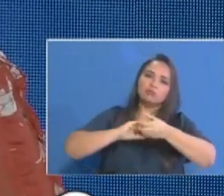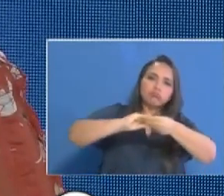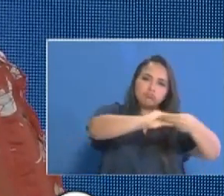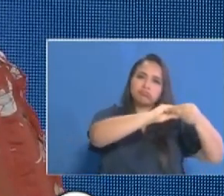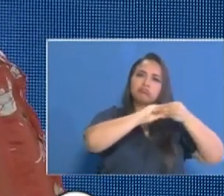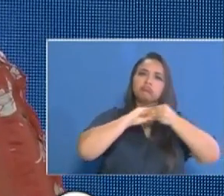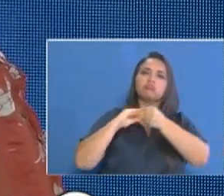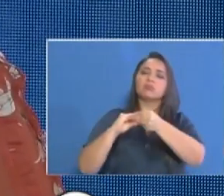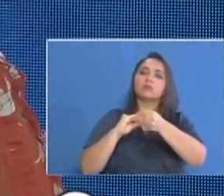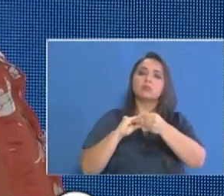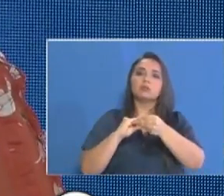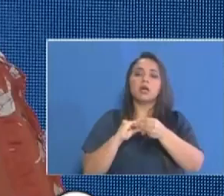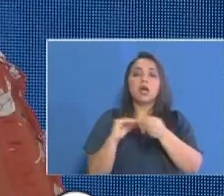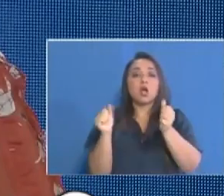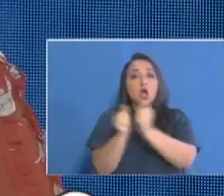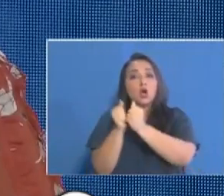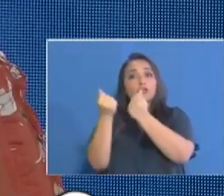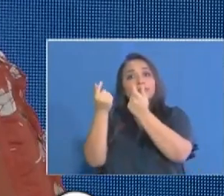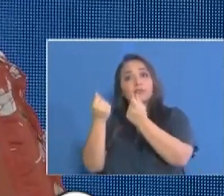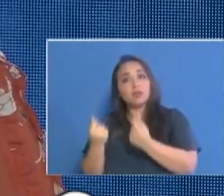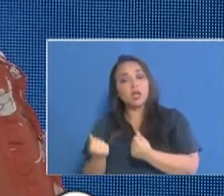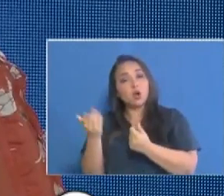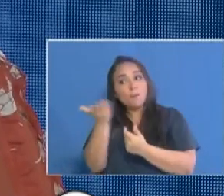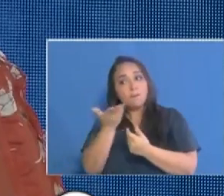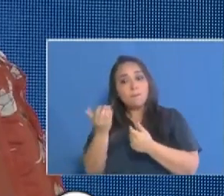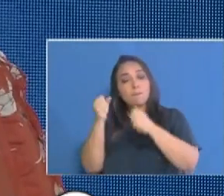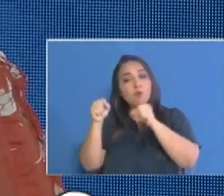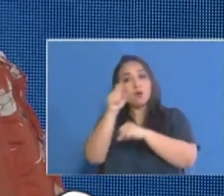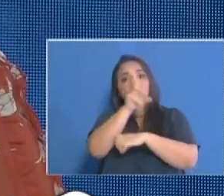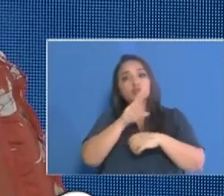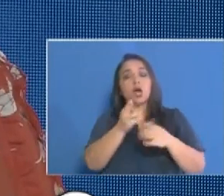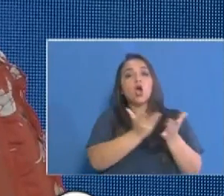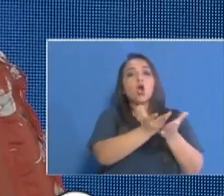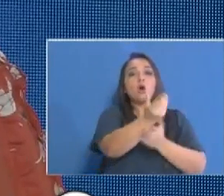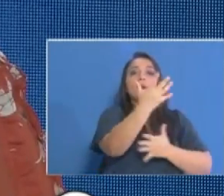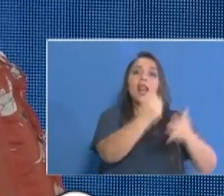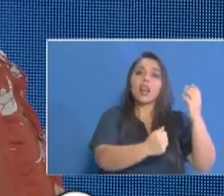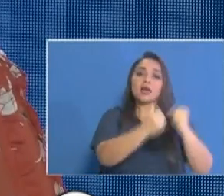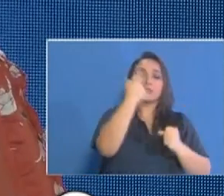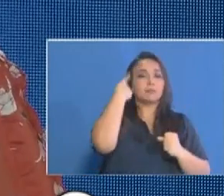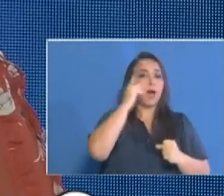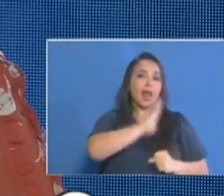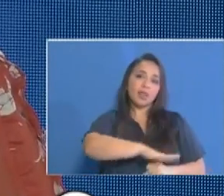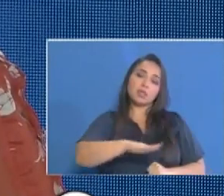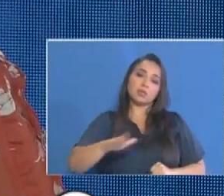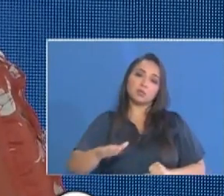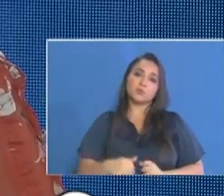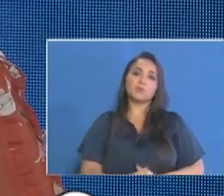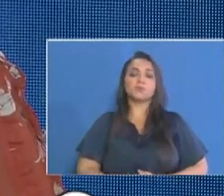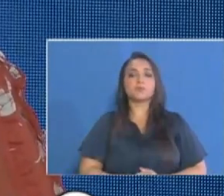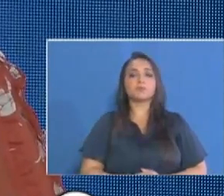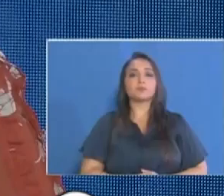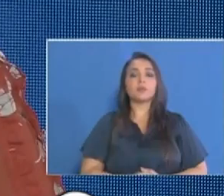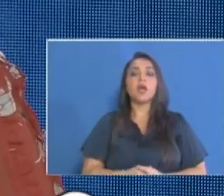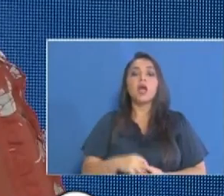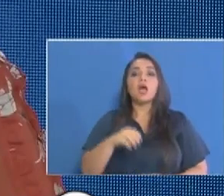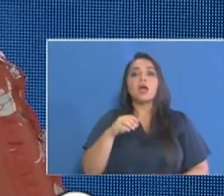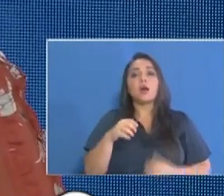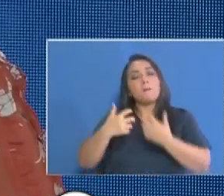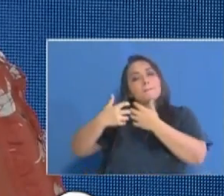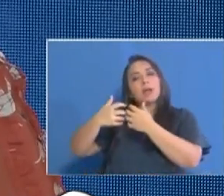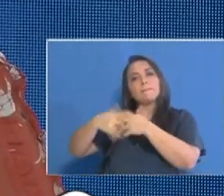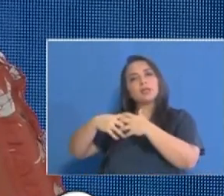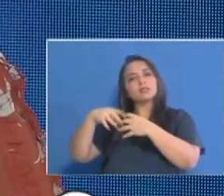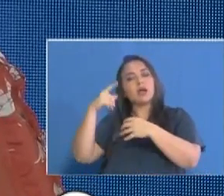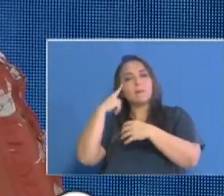recursos para que puedan ser utilizados para la compra de leche para infantes Inmobiliaria Pacific Hill también se